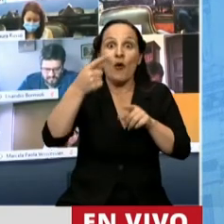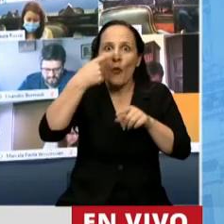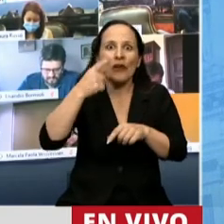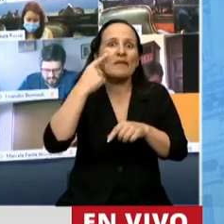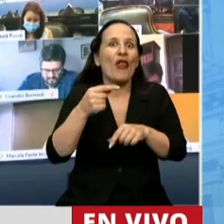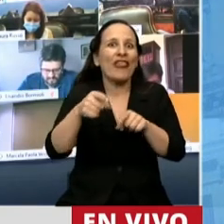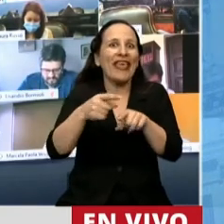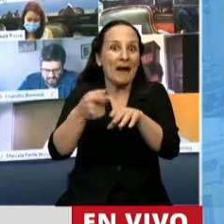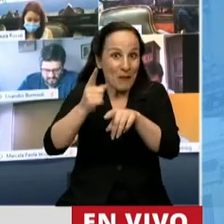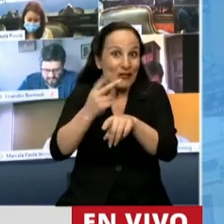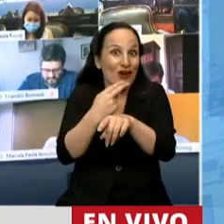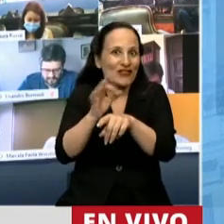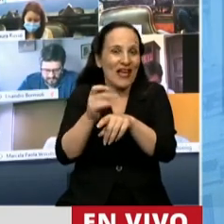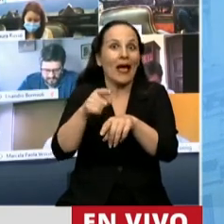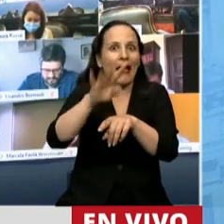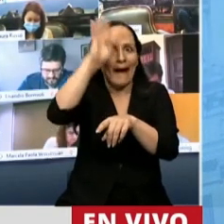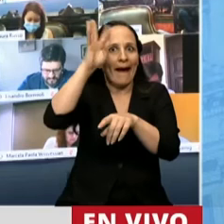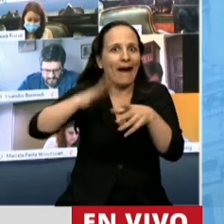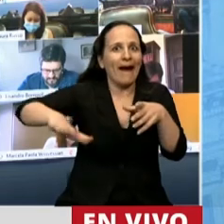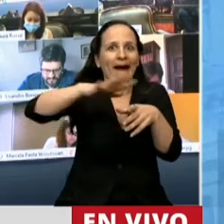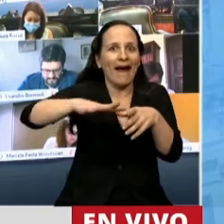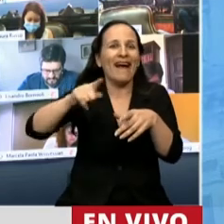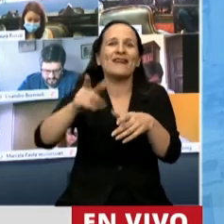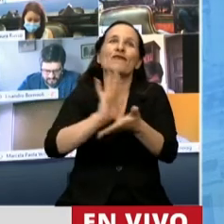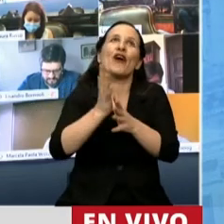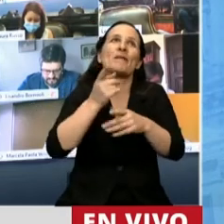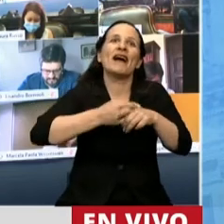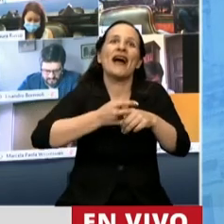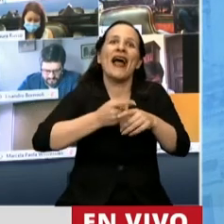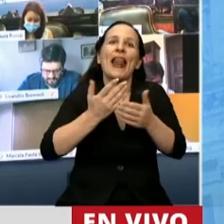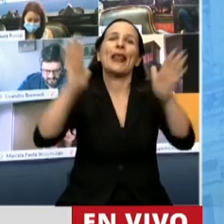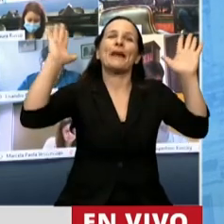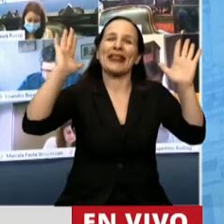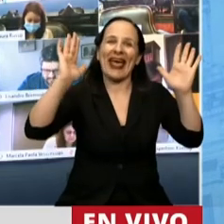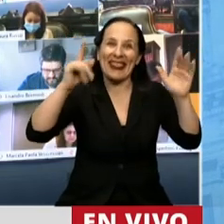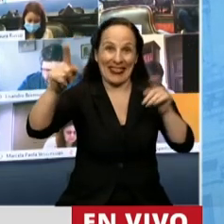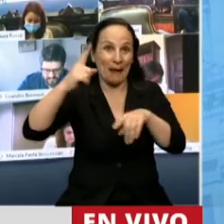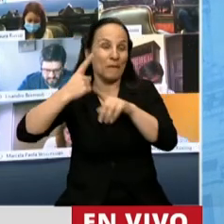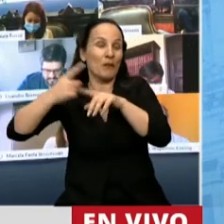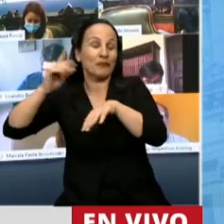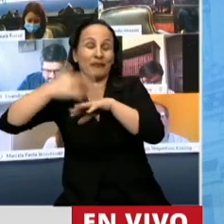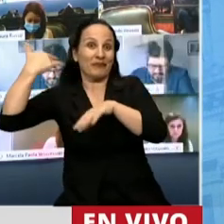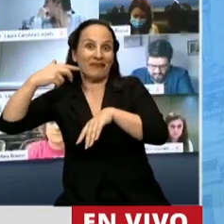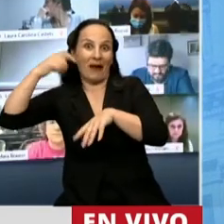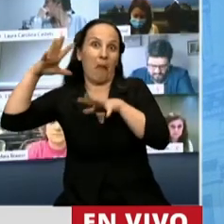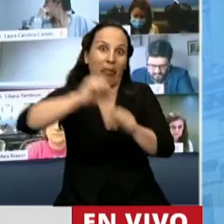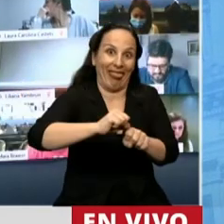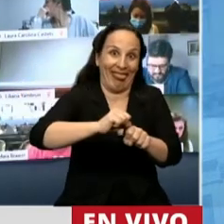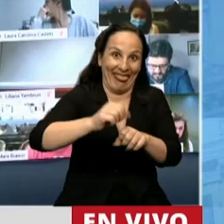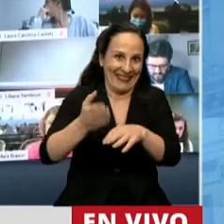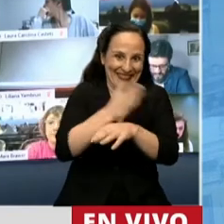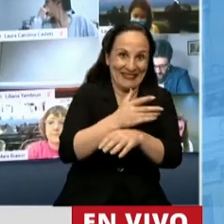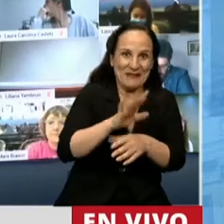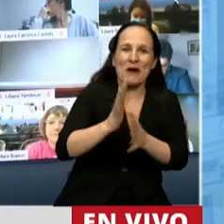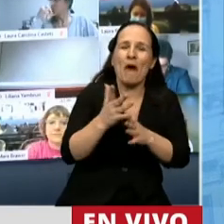en el que los pueblos originarios festejan su libertad, antes de la colonización. Entonces me parece que más allá de